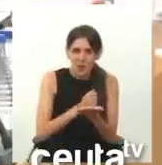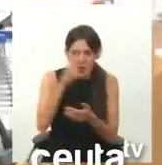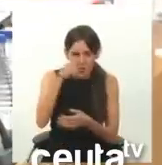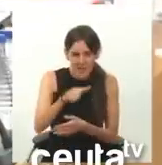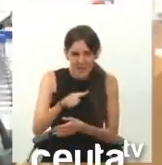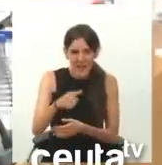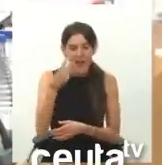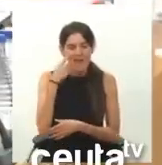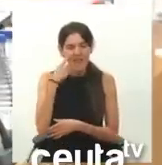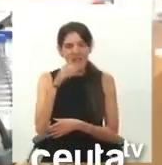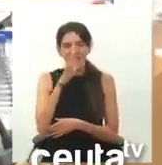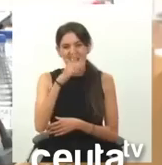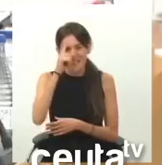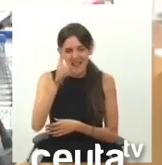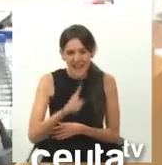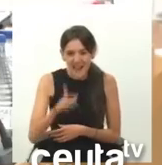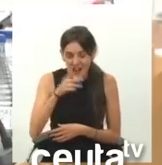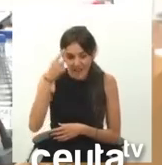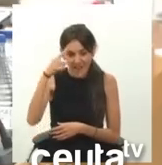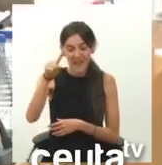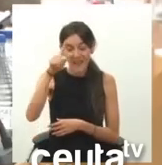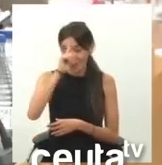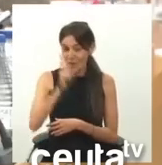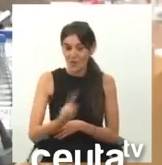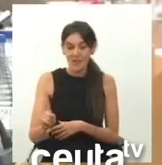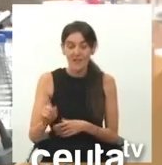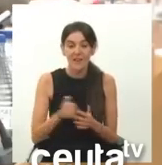Fíjese, a que lo acaba de saber, a que no tenía ni idea.